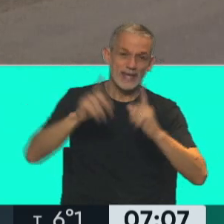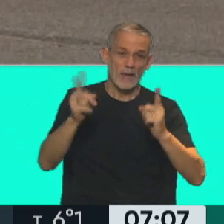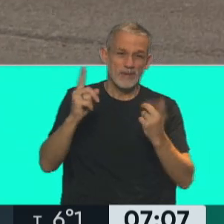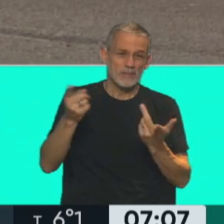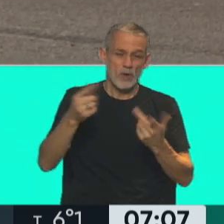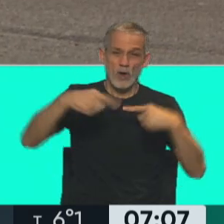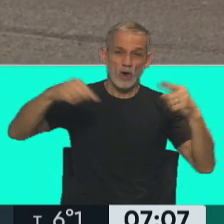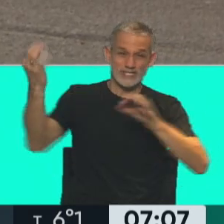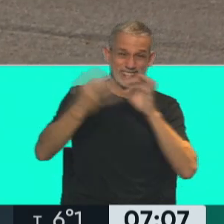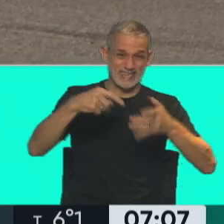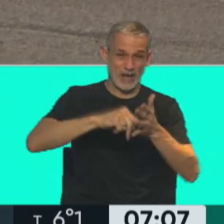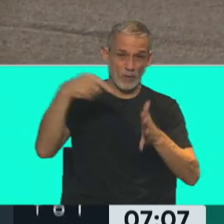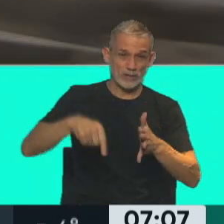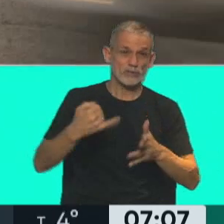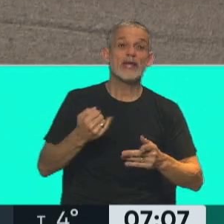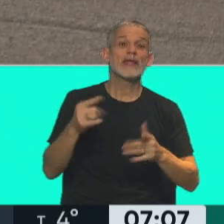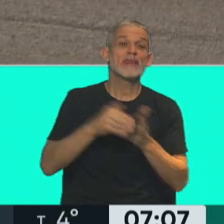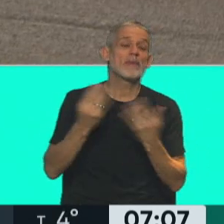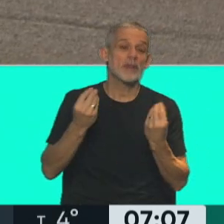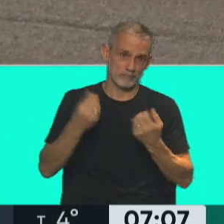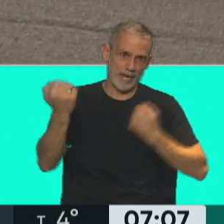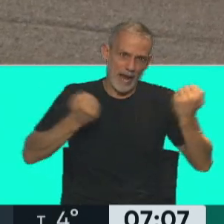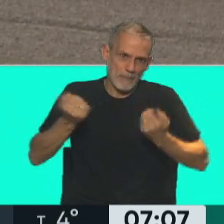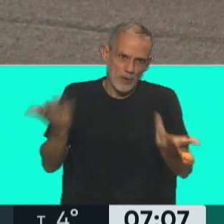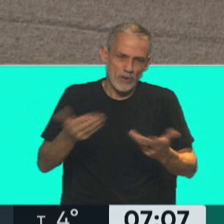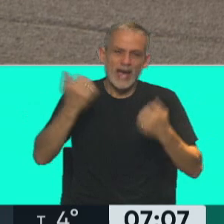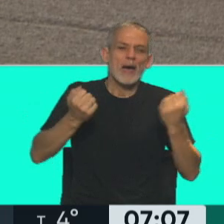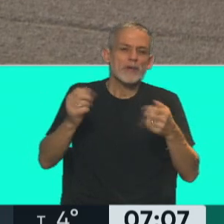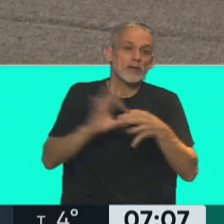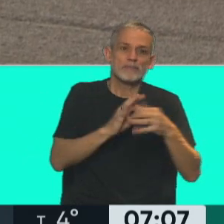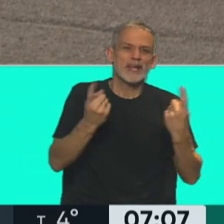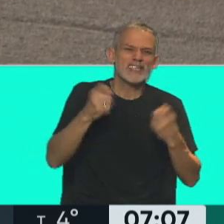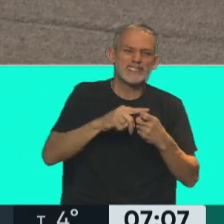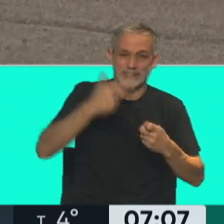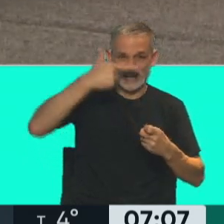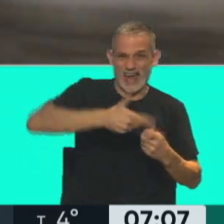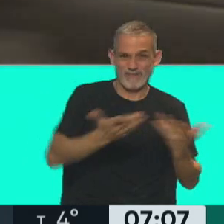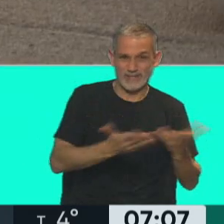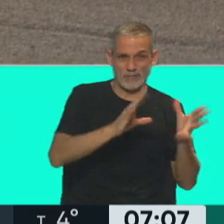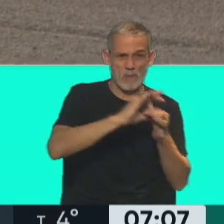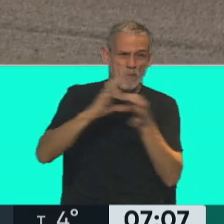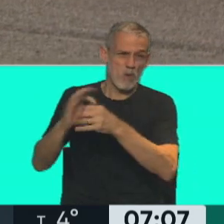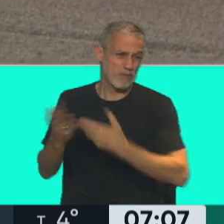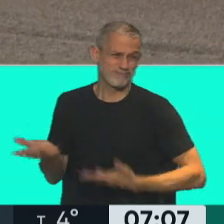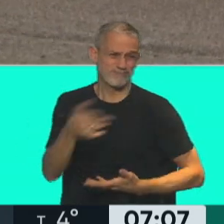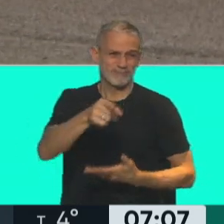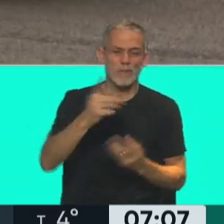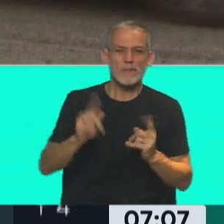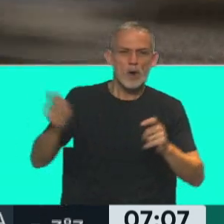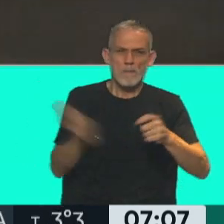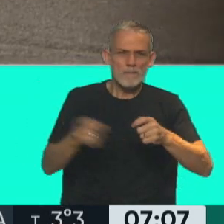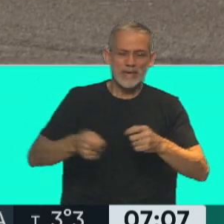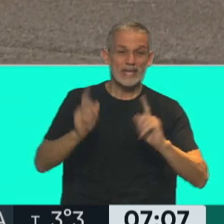todos los productos. Pero la realidad es que no deja de ser un piquete con los mismos trastornos que generan, por ejemplo, los que generan los